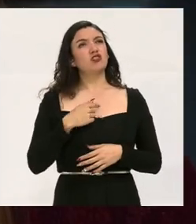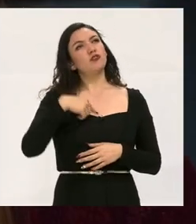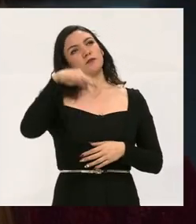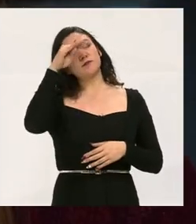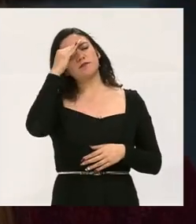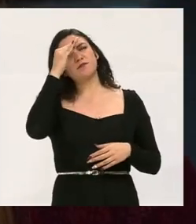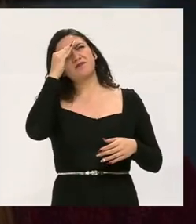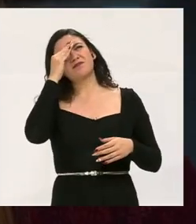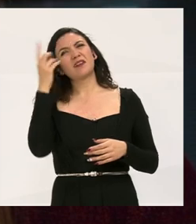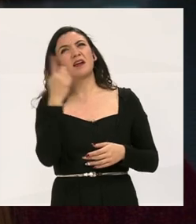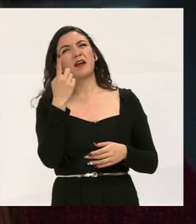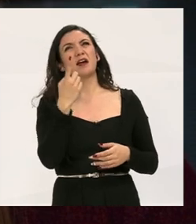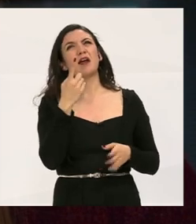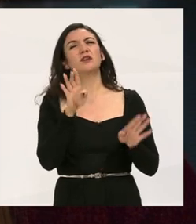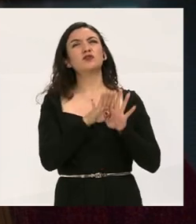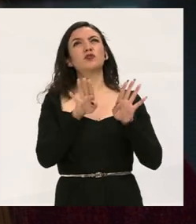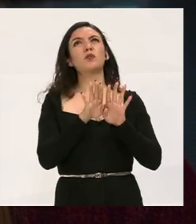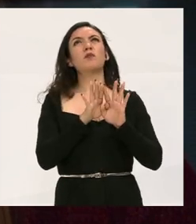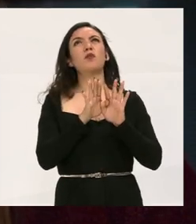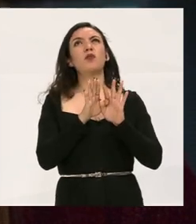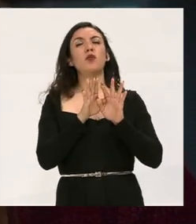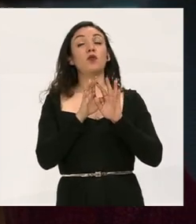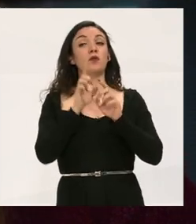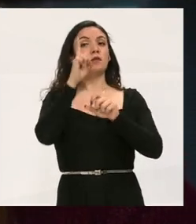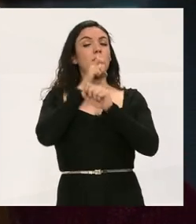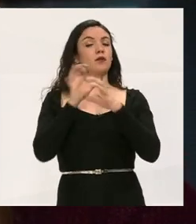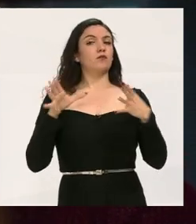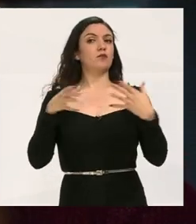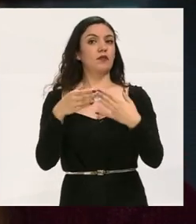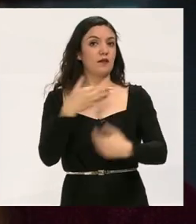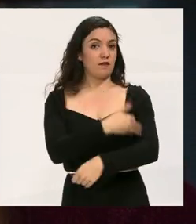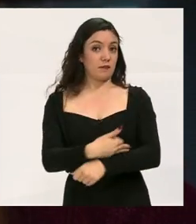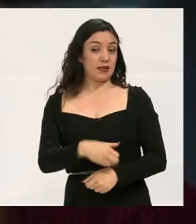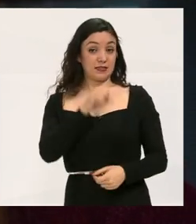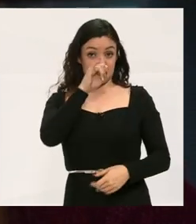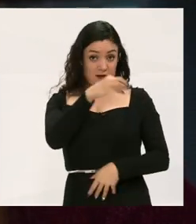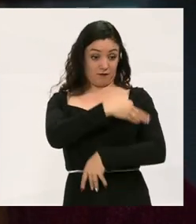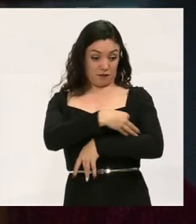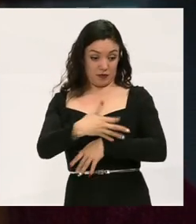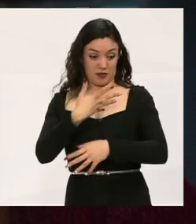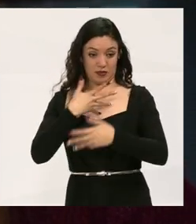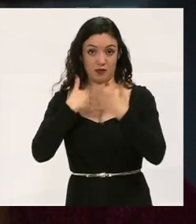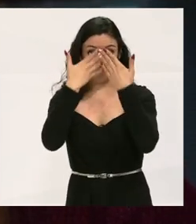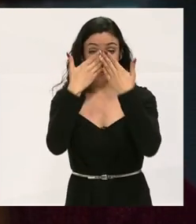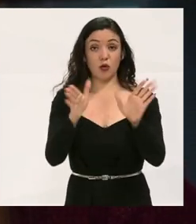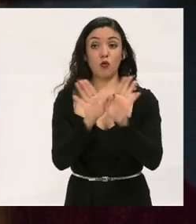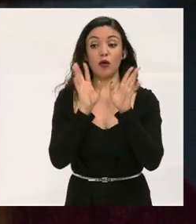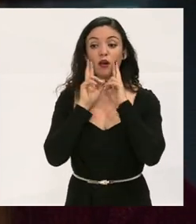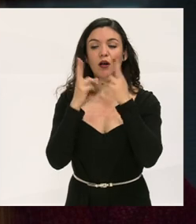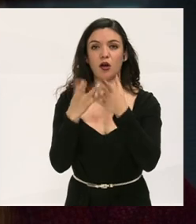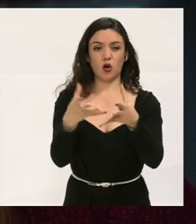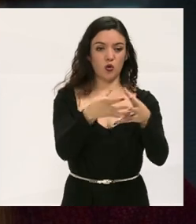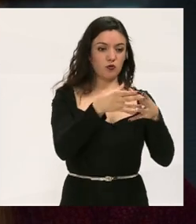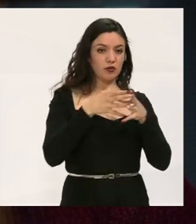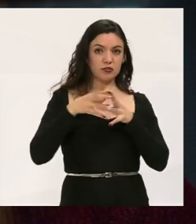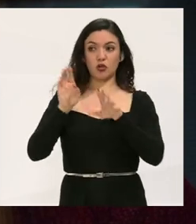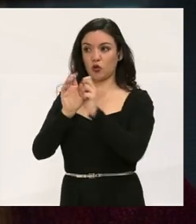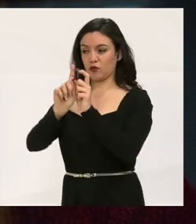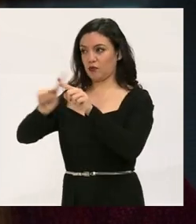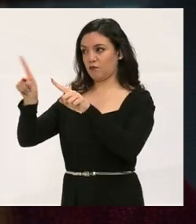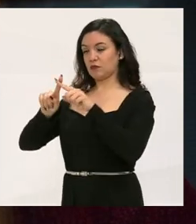que más bien también es cuestión mucho de la familia. Si la familia les da la apertura de